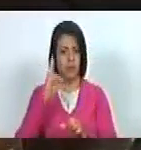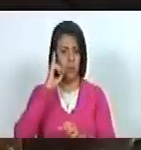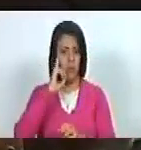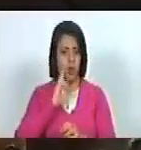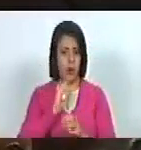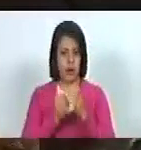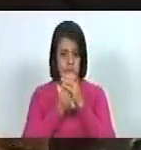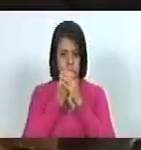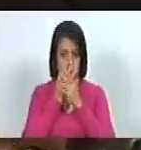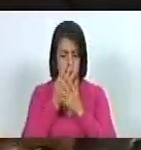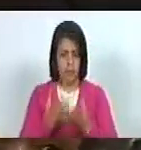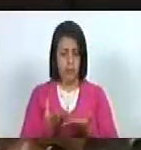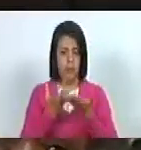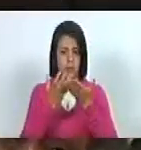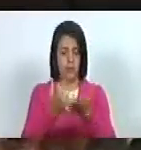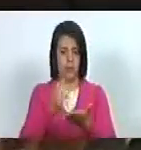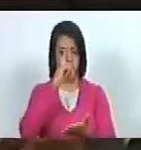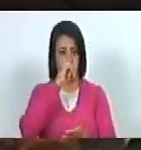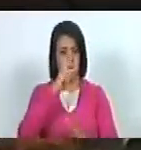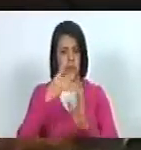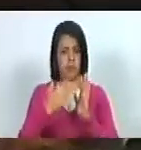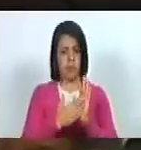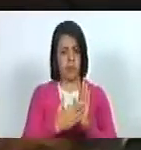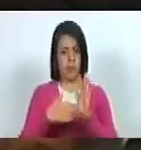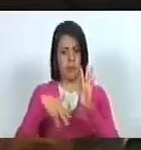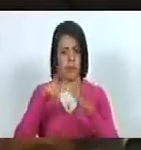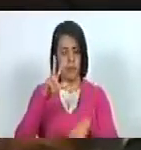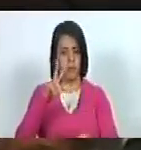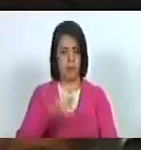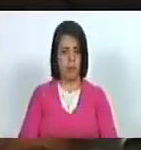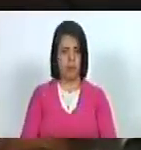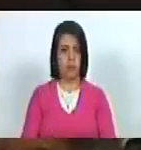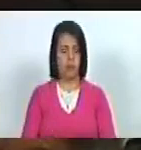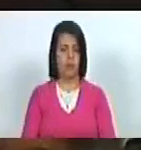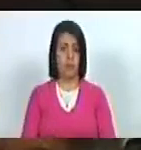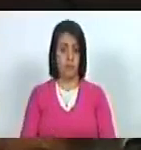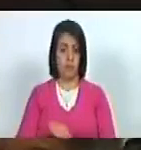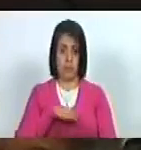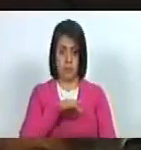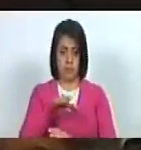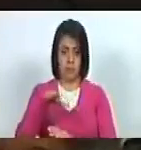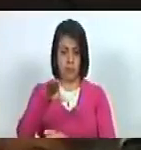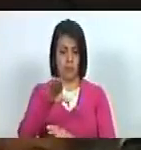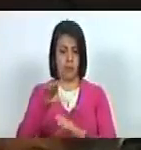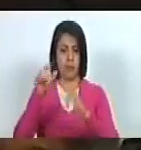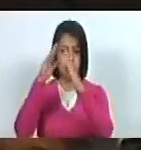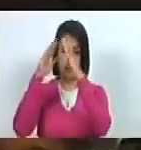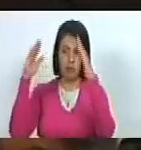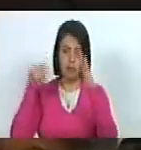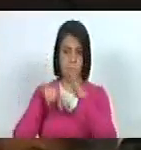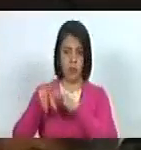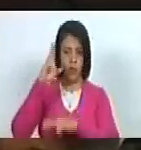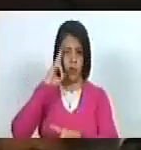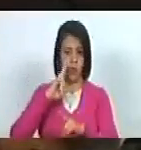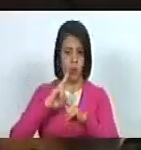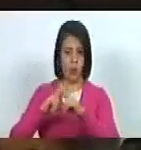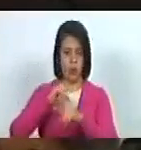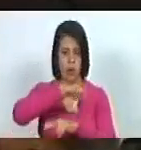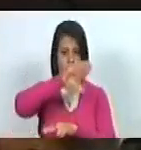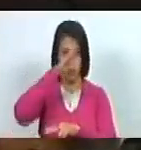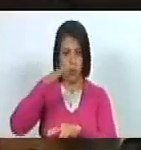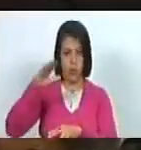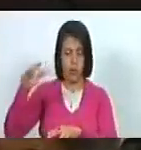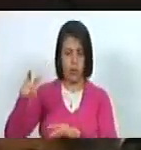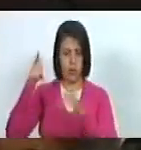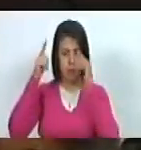y desde el año 2013 se dirigía al cuartel de la montaña a rendir honores a la memoria